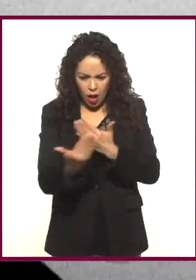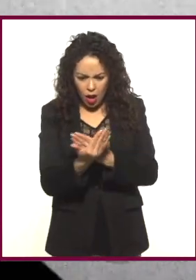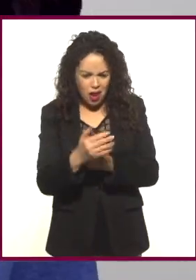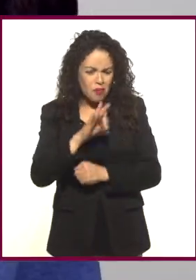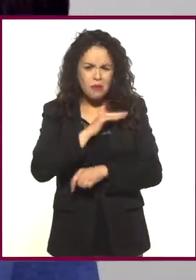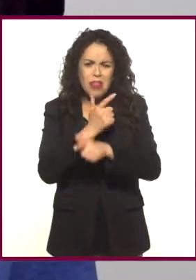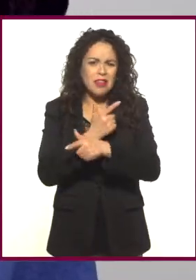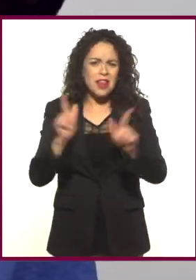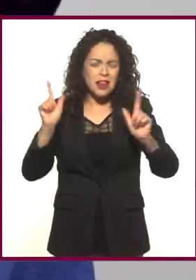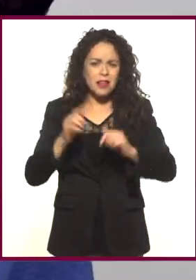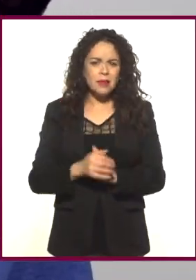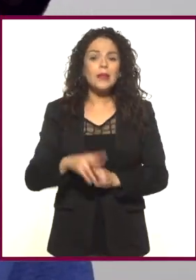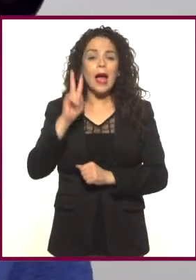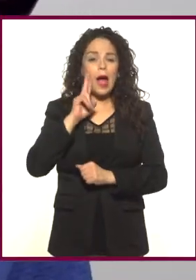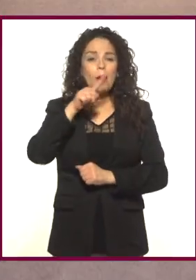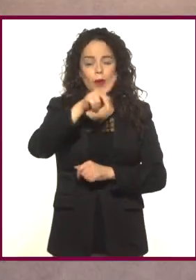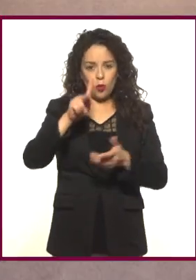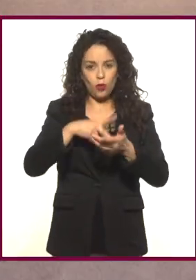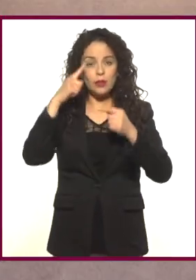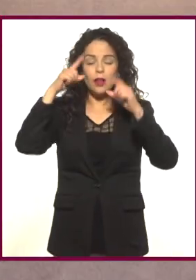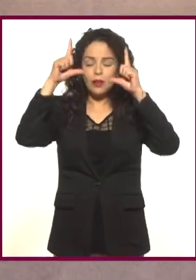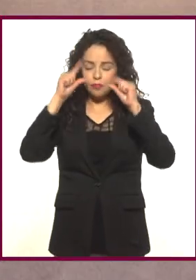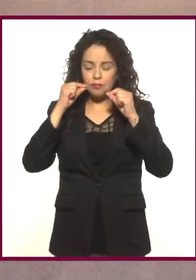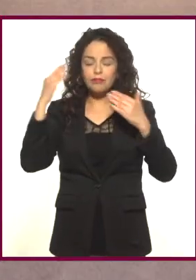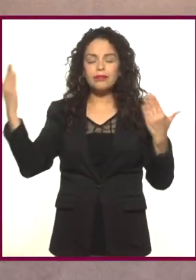A ver, ciérralos otra vez. A ver.